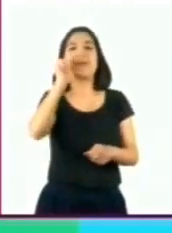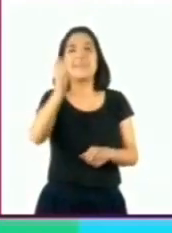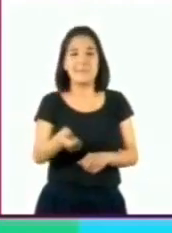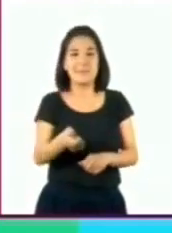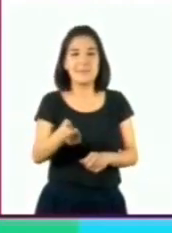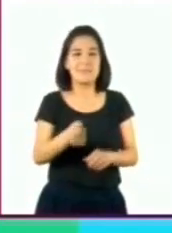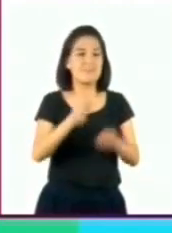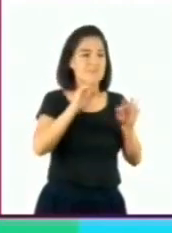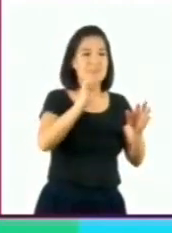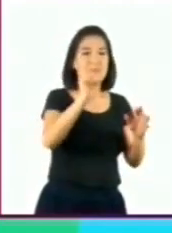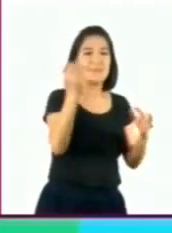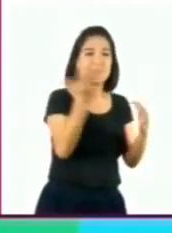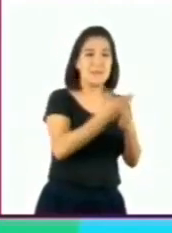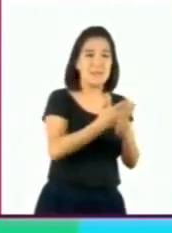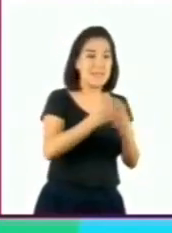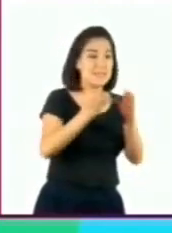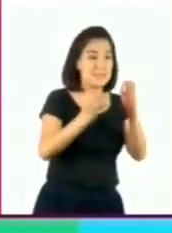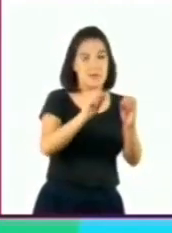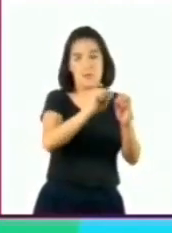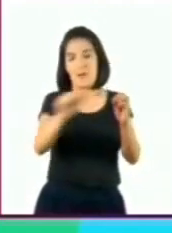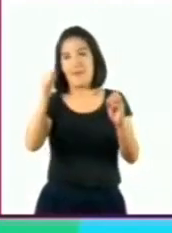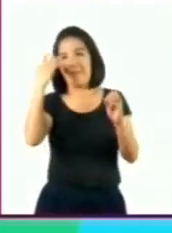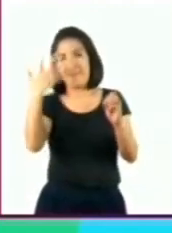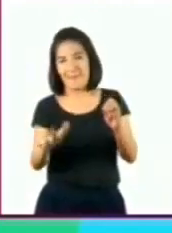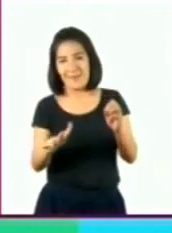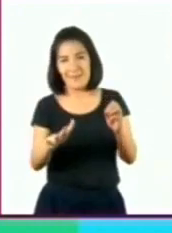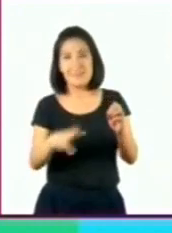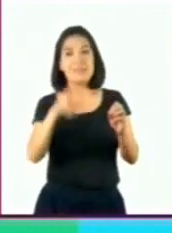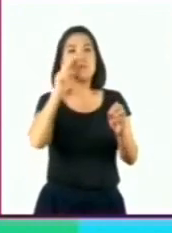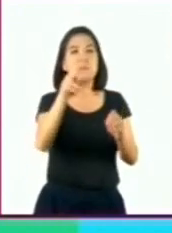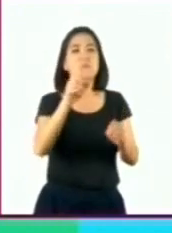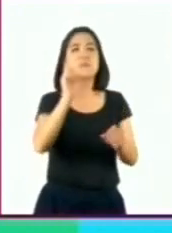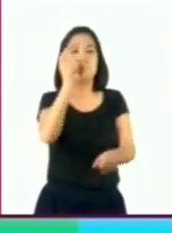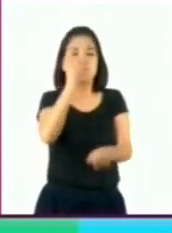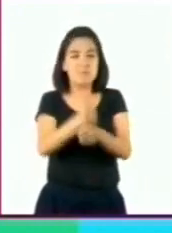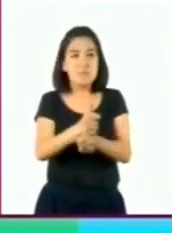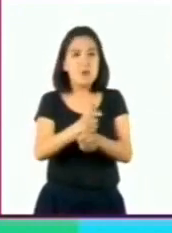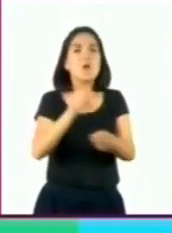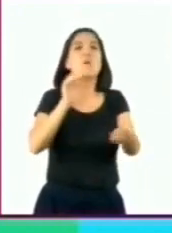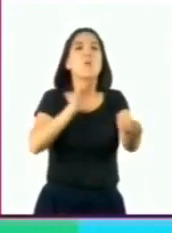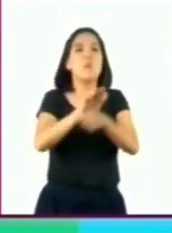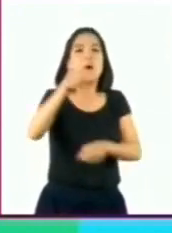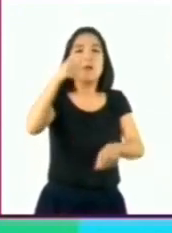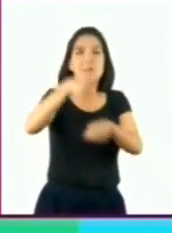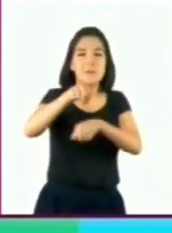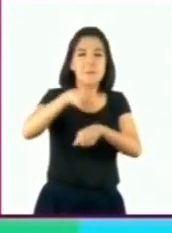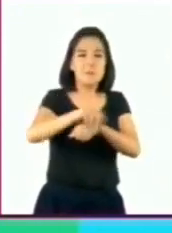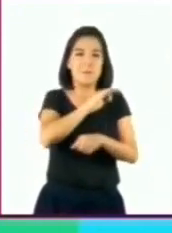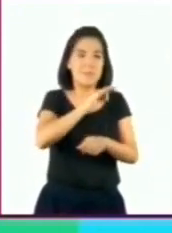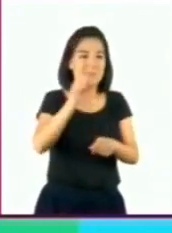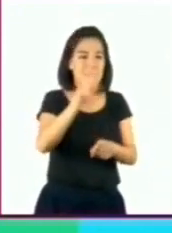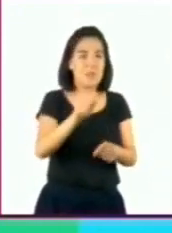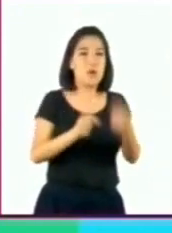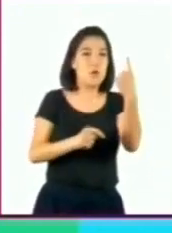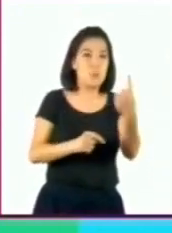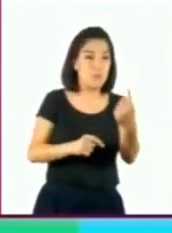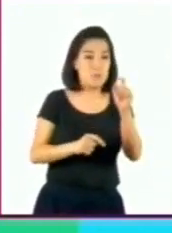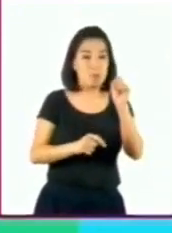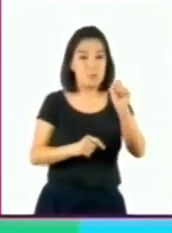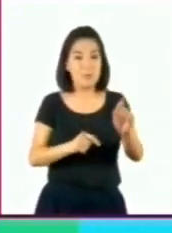está dividida del 0 al 10, e identificar entre qué número se encuentra el número 1